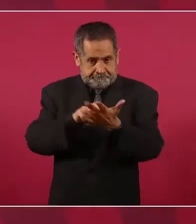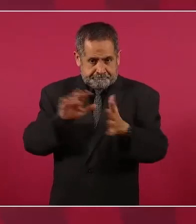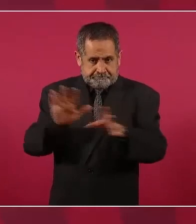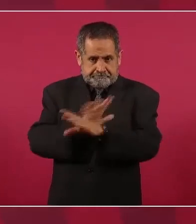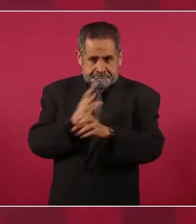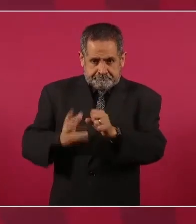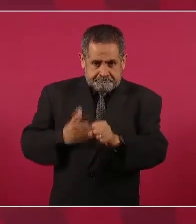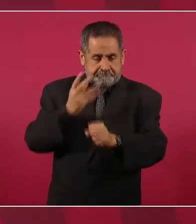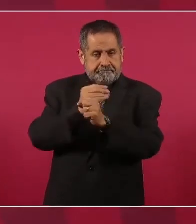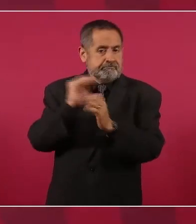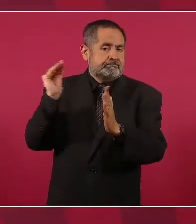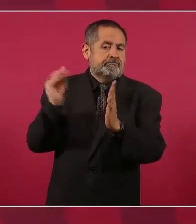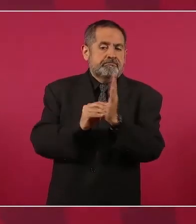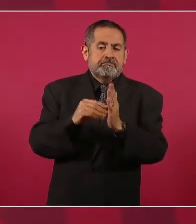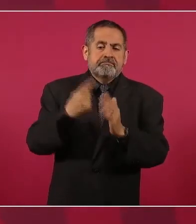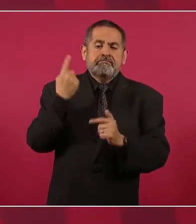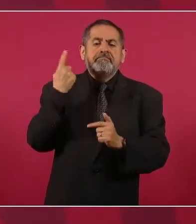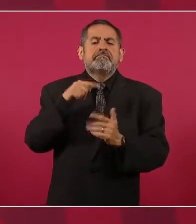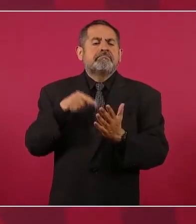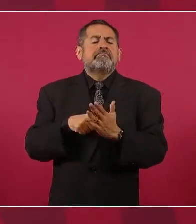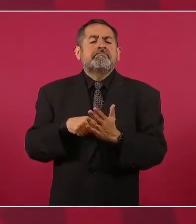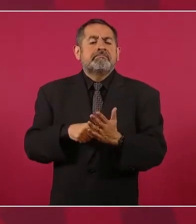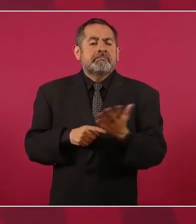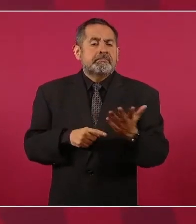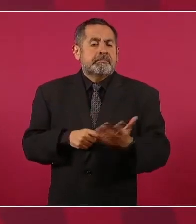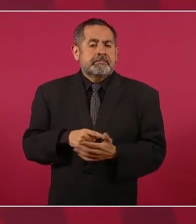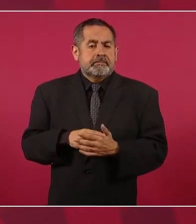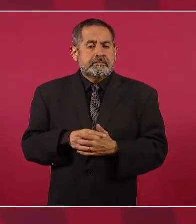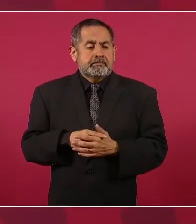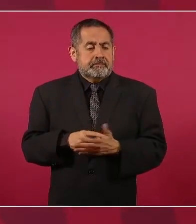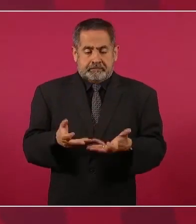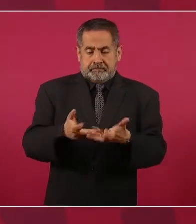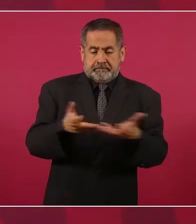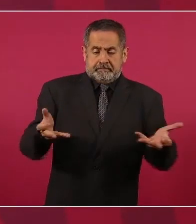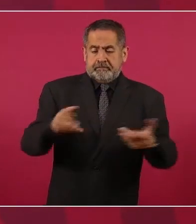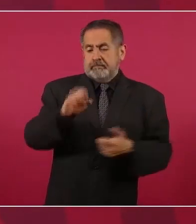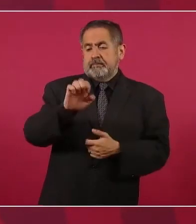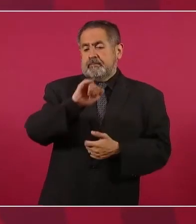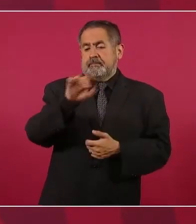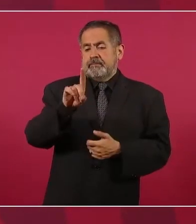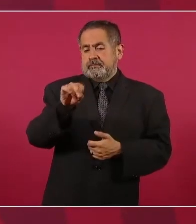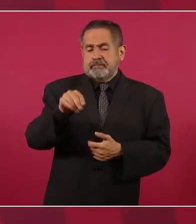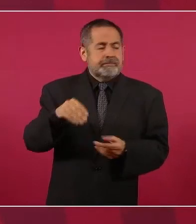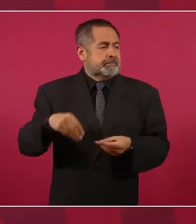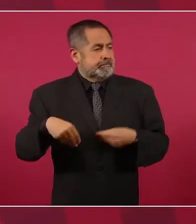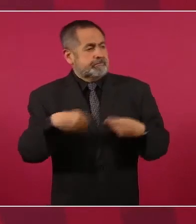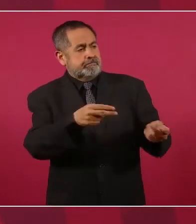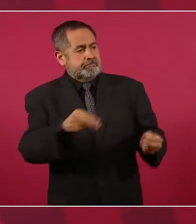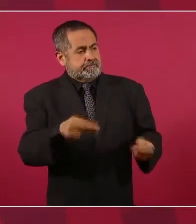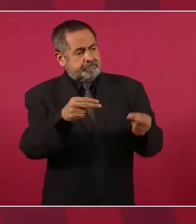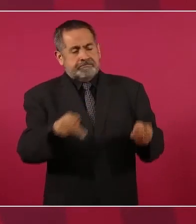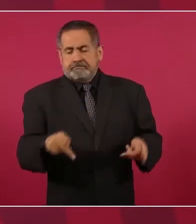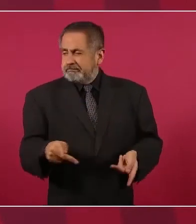poner las tierras ejidales al mercado.